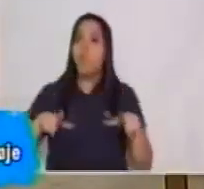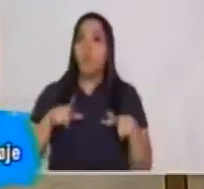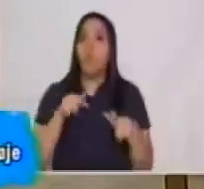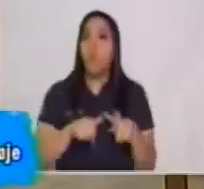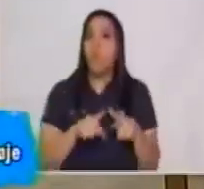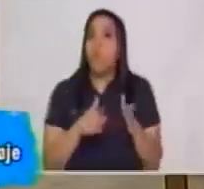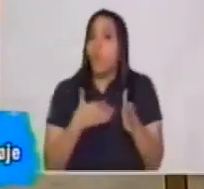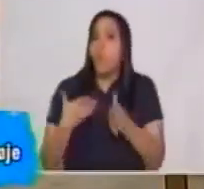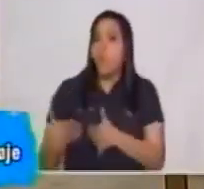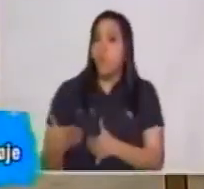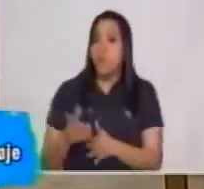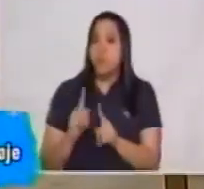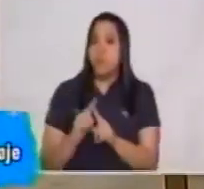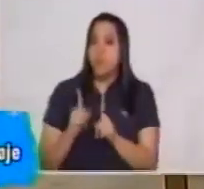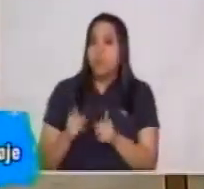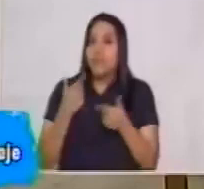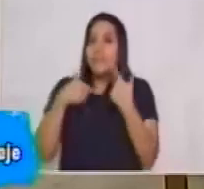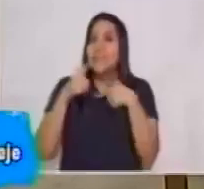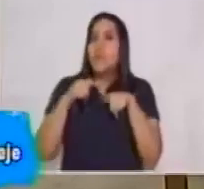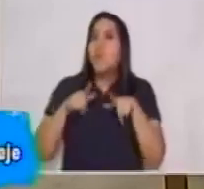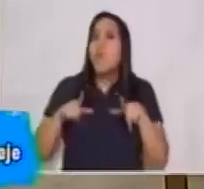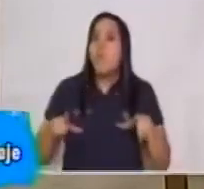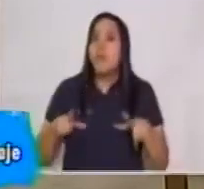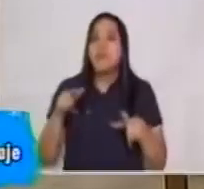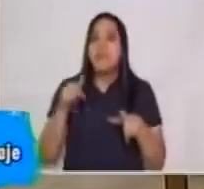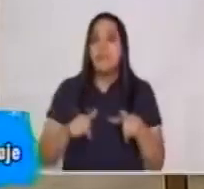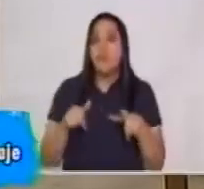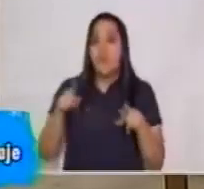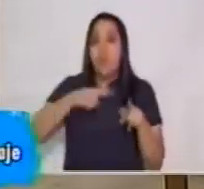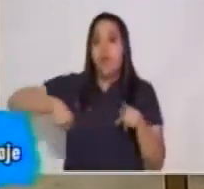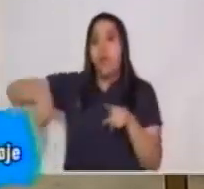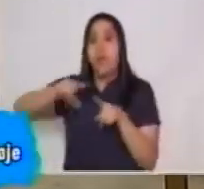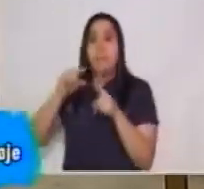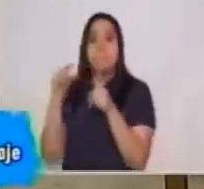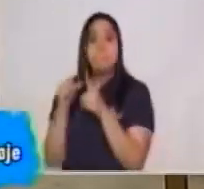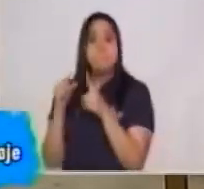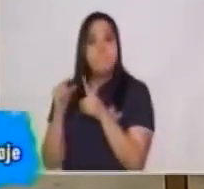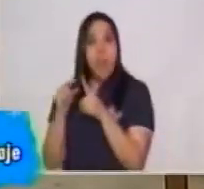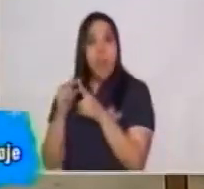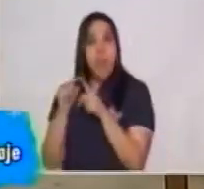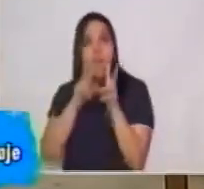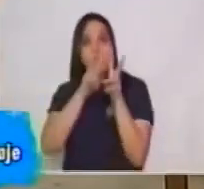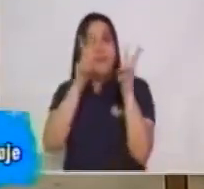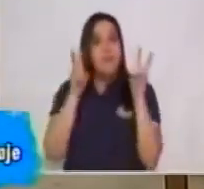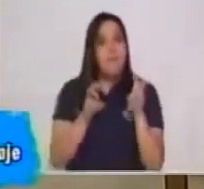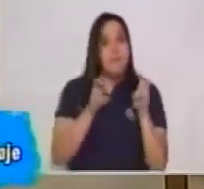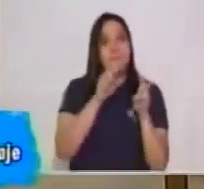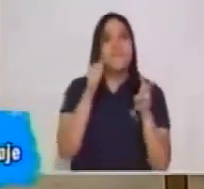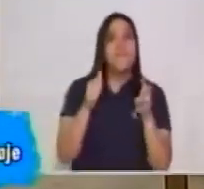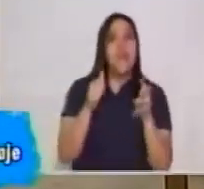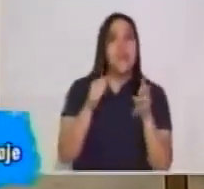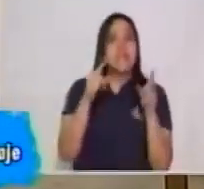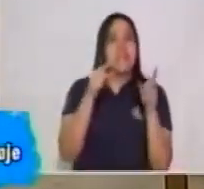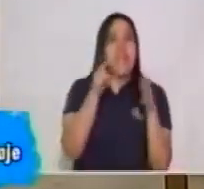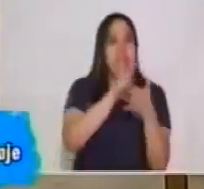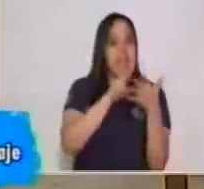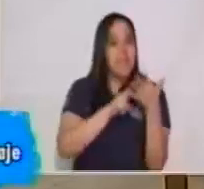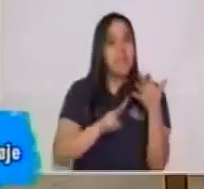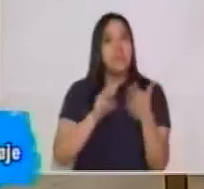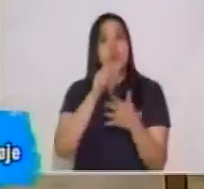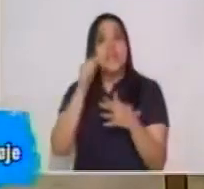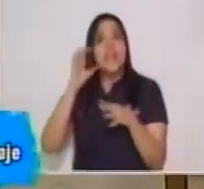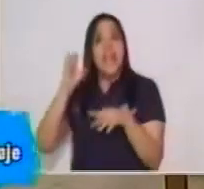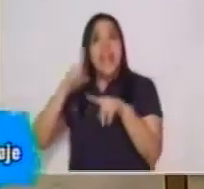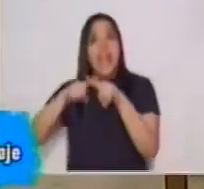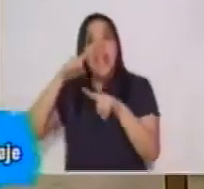extralingüístico. El lingüístico en sí es el que rodea las palabras al texto, y el extralingüístico es el que tiene que ver con lo